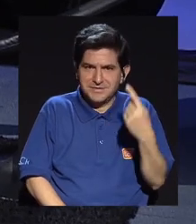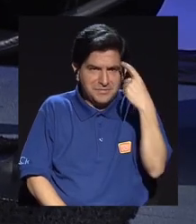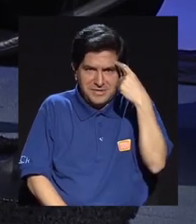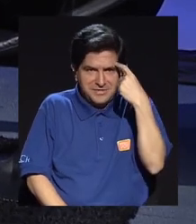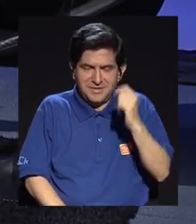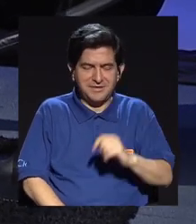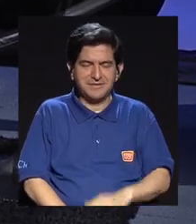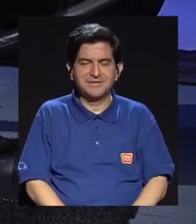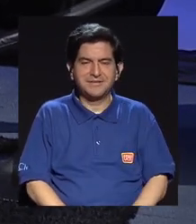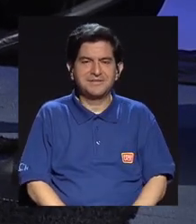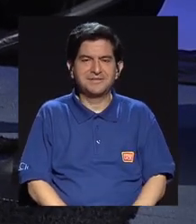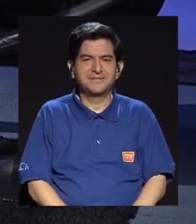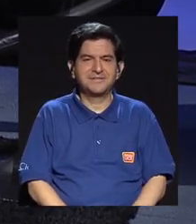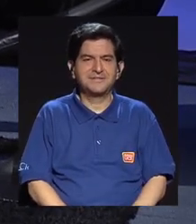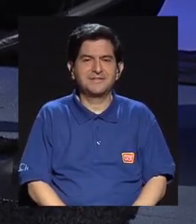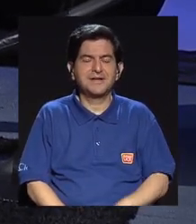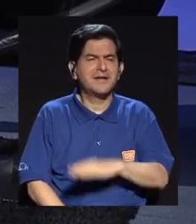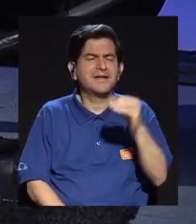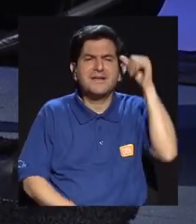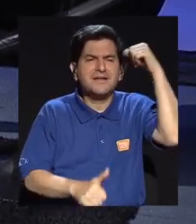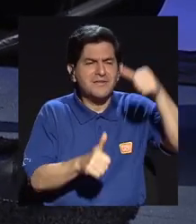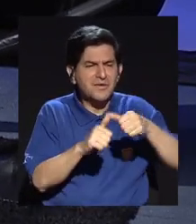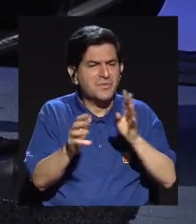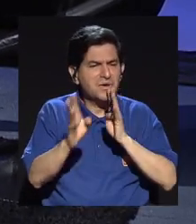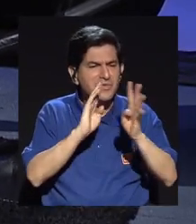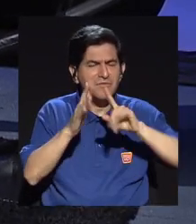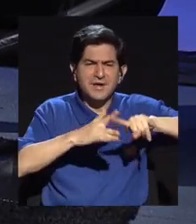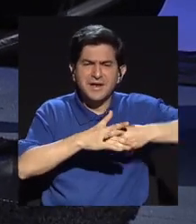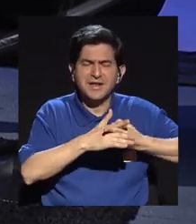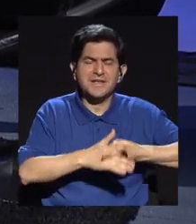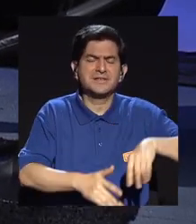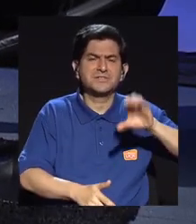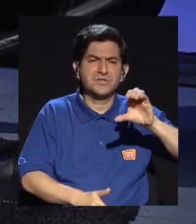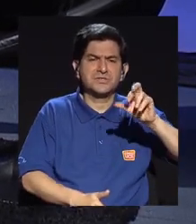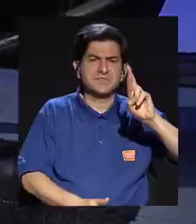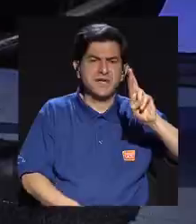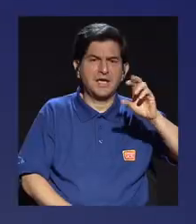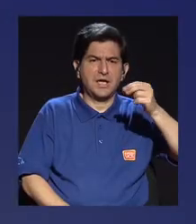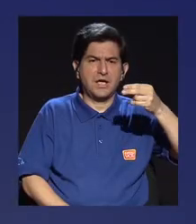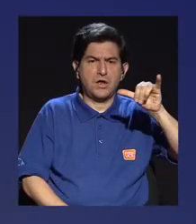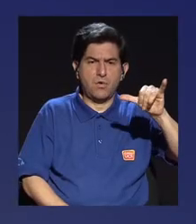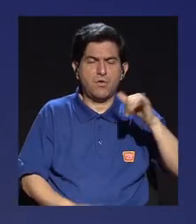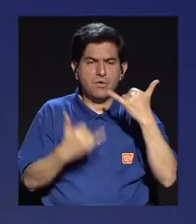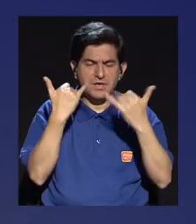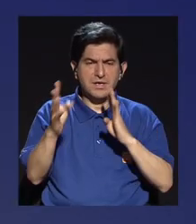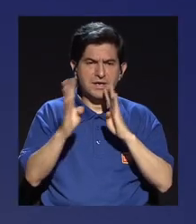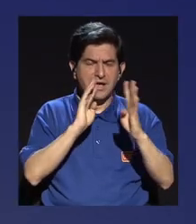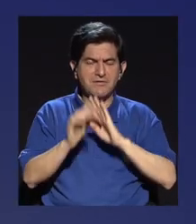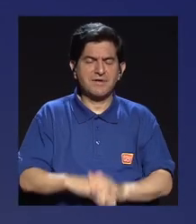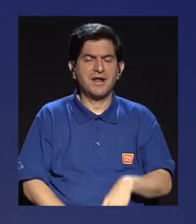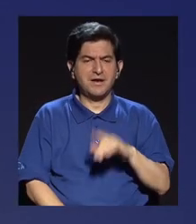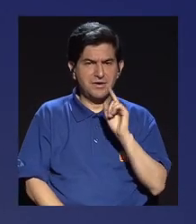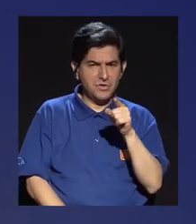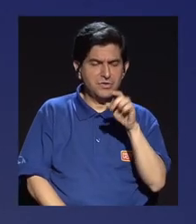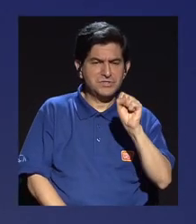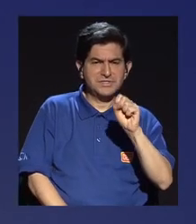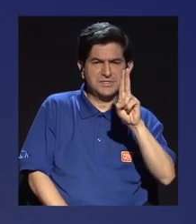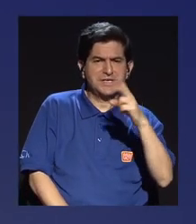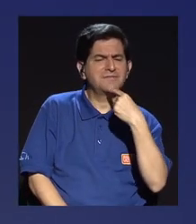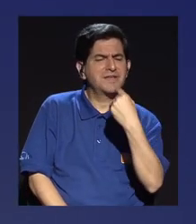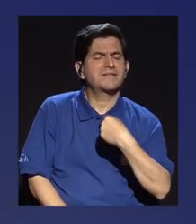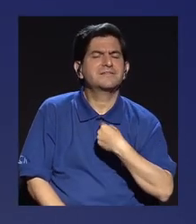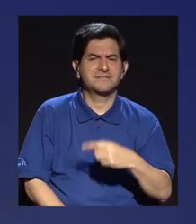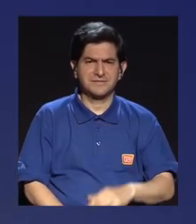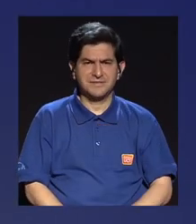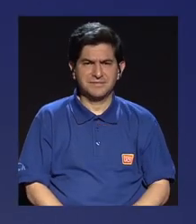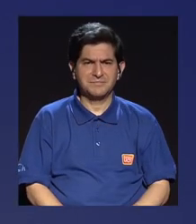Y lo segundo es que recuerdo perfectamente cuando conversábamos de los inicios de Cero y porque le he dado seguimiento y lo hemos conversado mucho con Silvia. Silvia me hablaba de